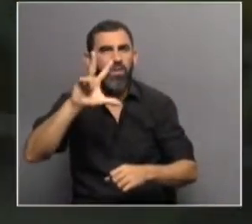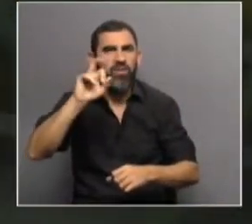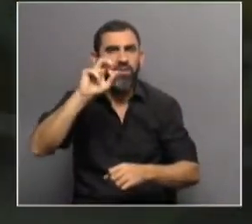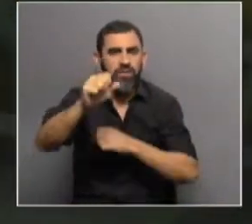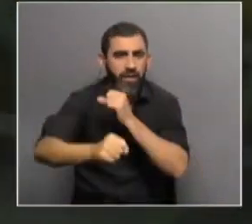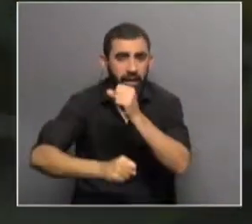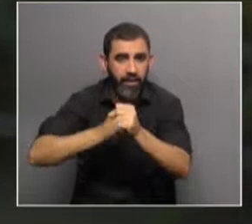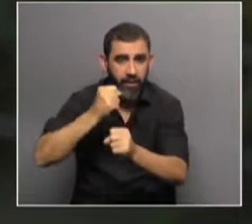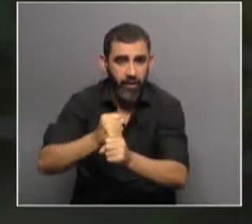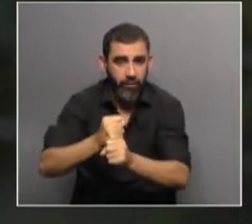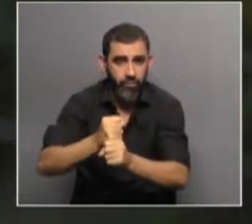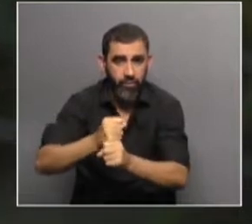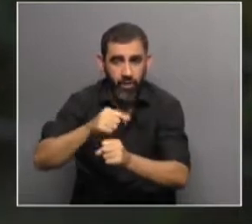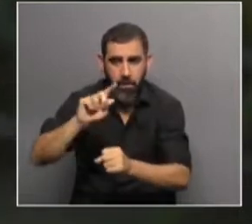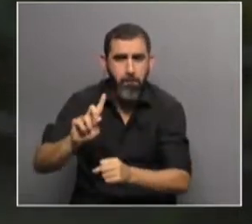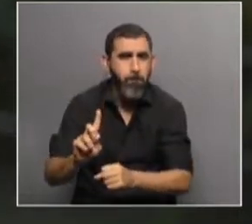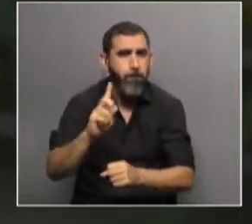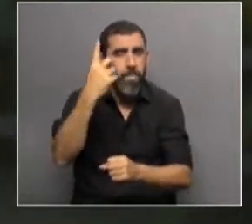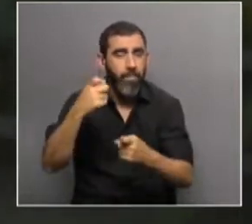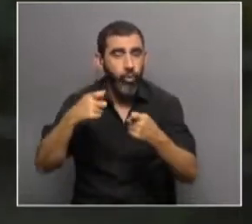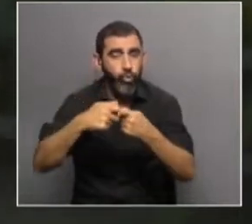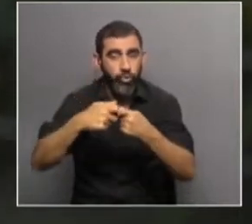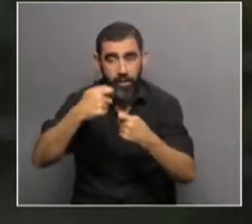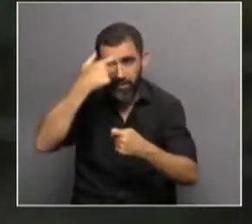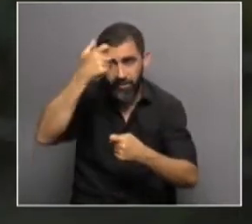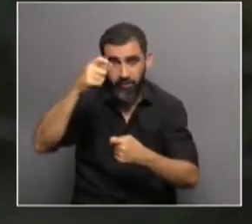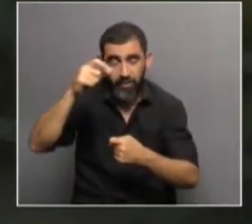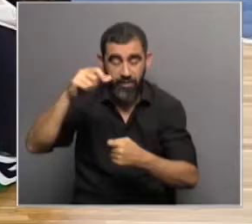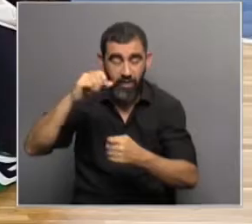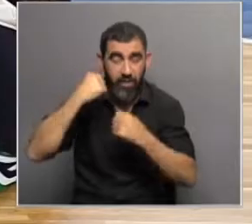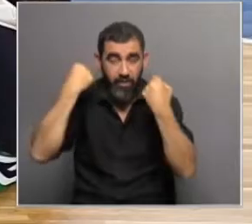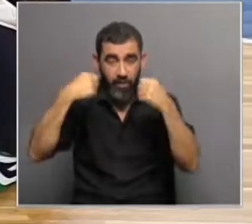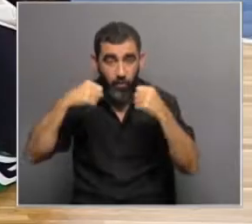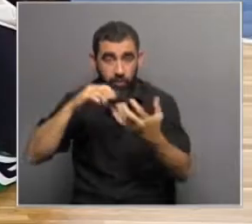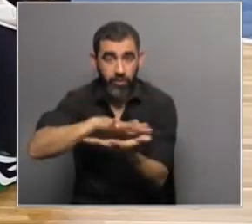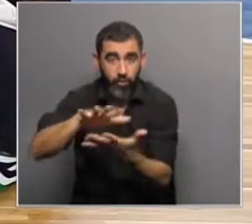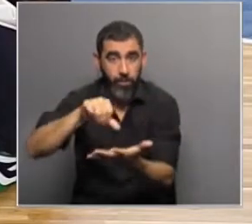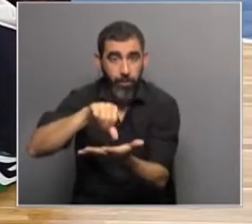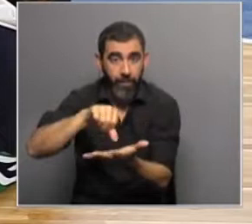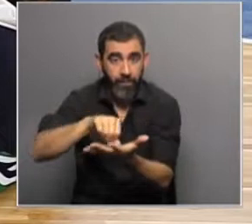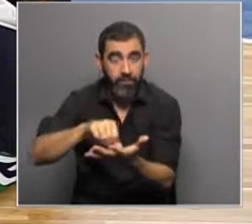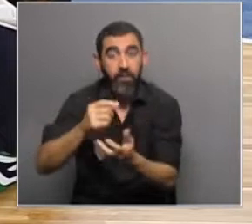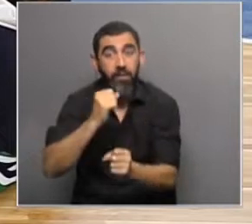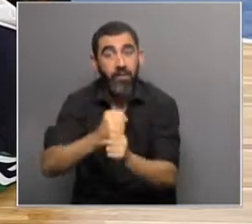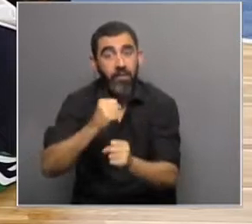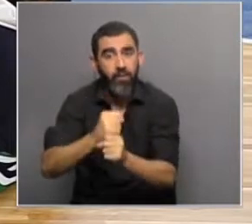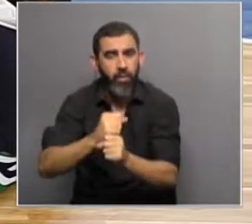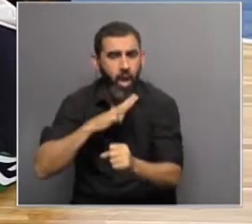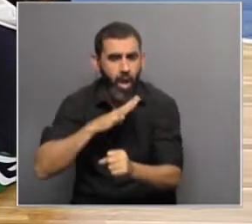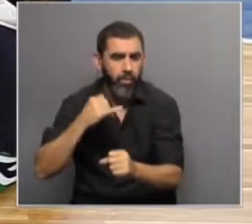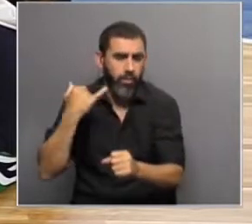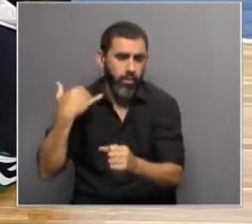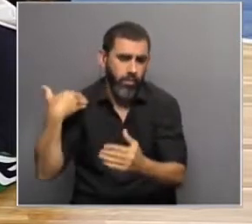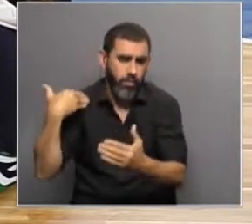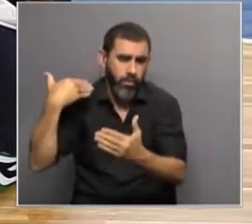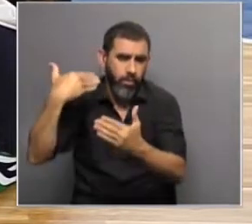que, de hecho, en la región es una de las primeras sociedades científicas de psicología del deporte y la verdad que el trabajo se viene haciendo hace mucho y somos una